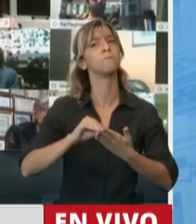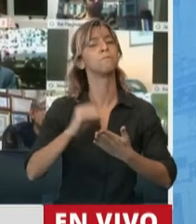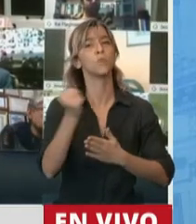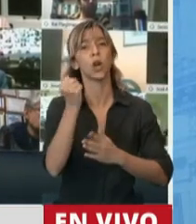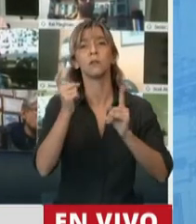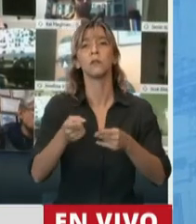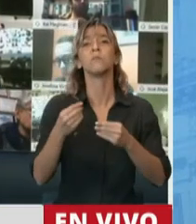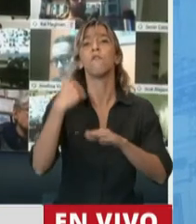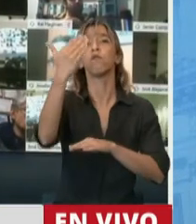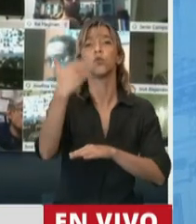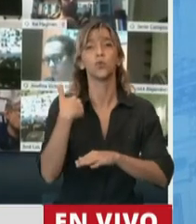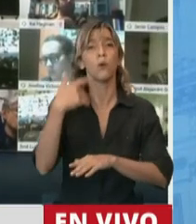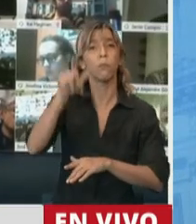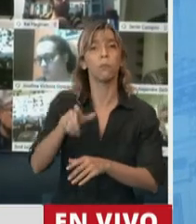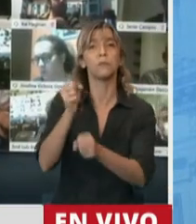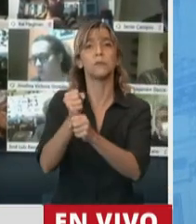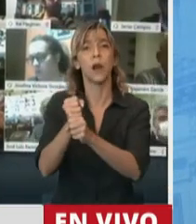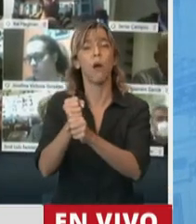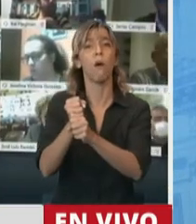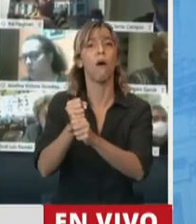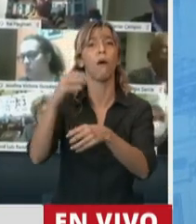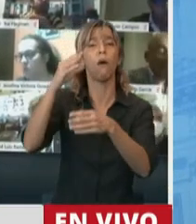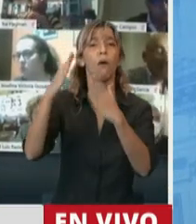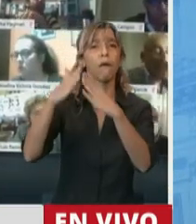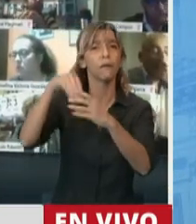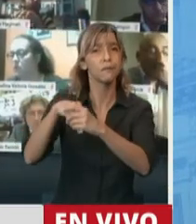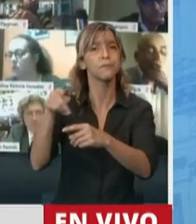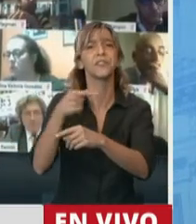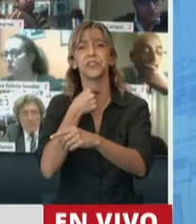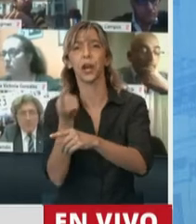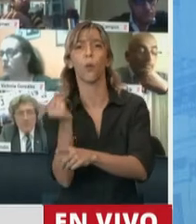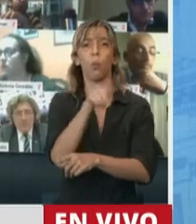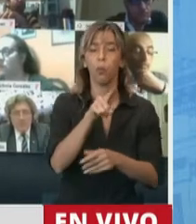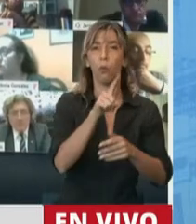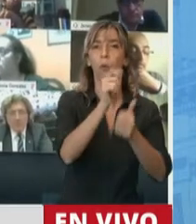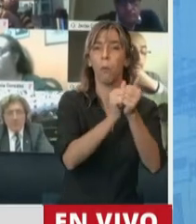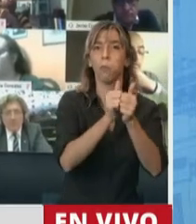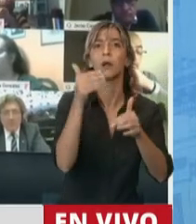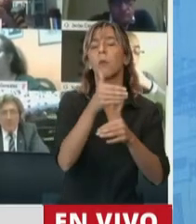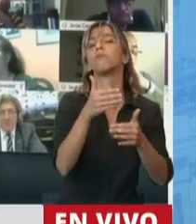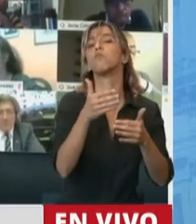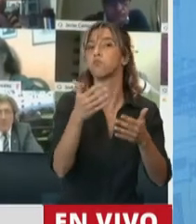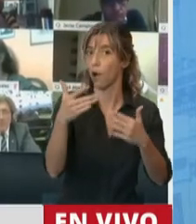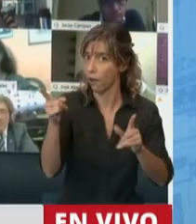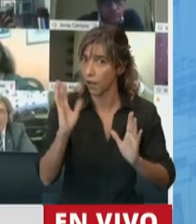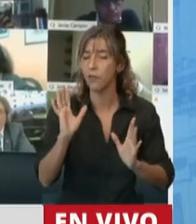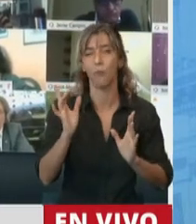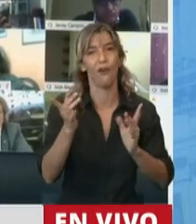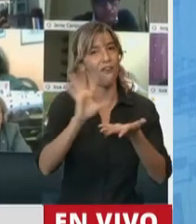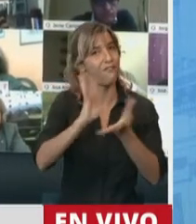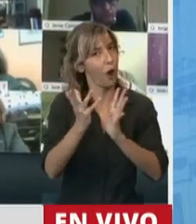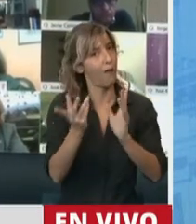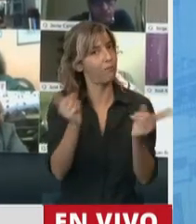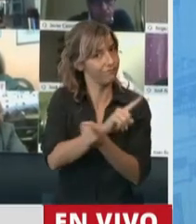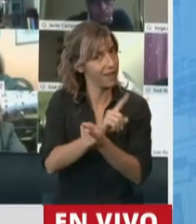que es esencial, pero que tenemos nuestros reparos, en el derecho a la privacidad, la perspectiva de género que tiene que estar incorporada a todas las